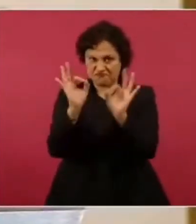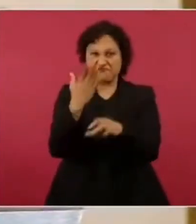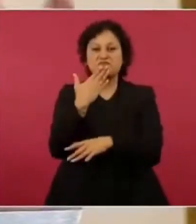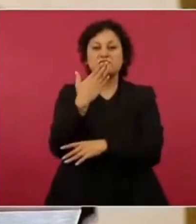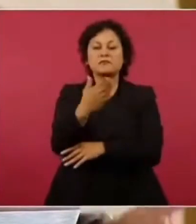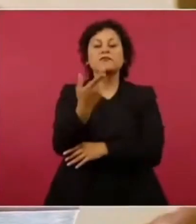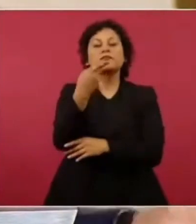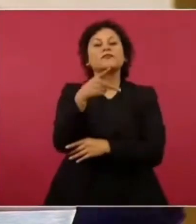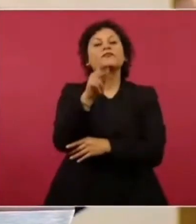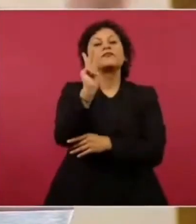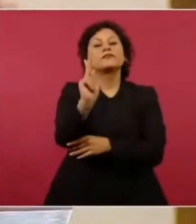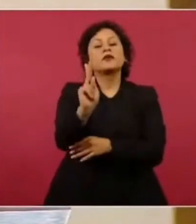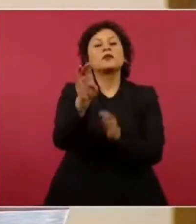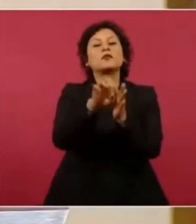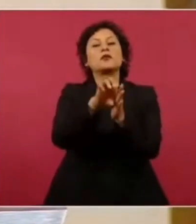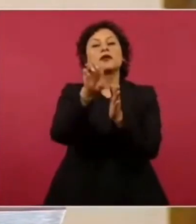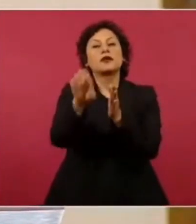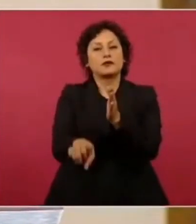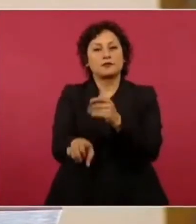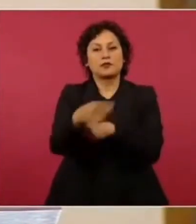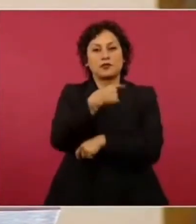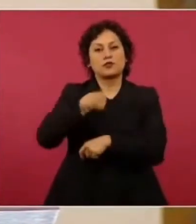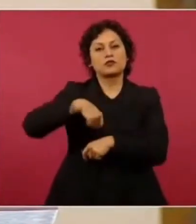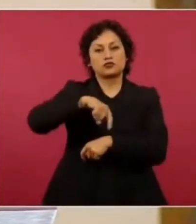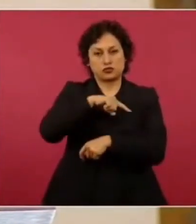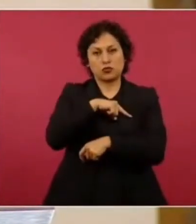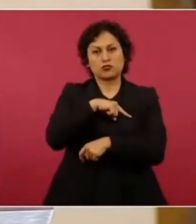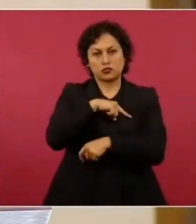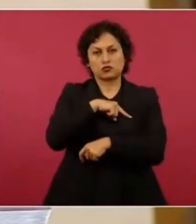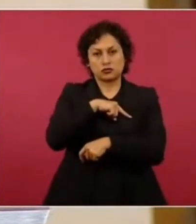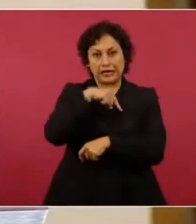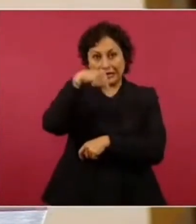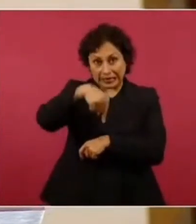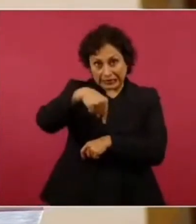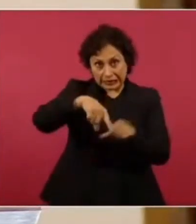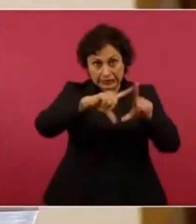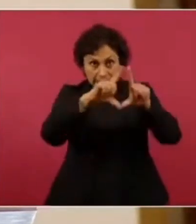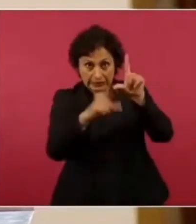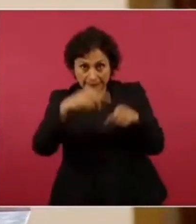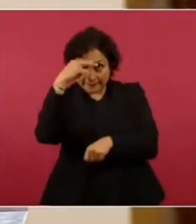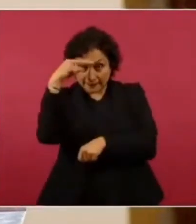tenemos más apoyo de los pobres